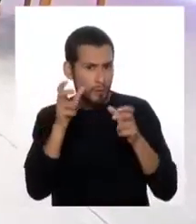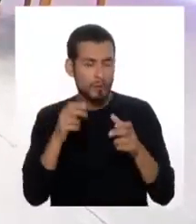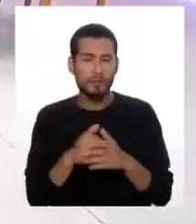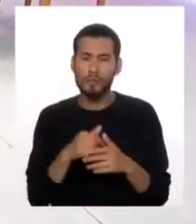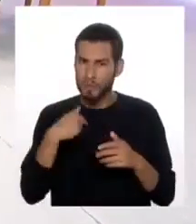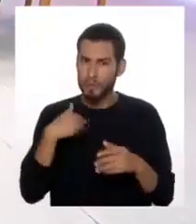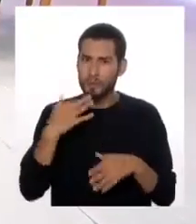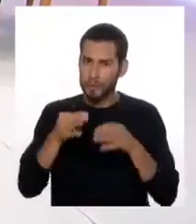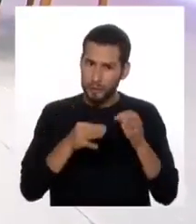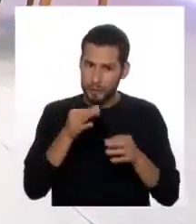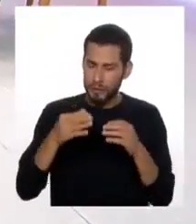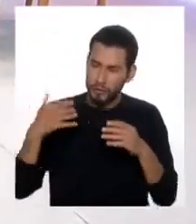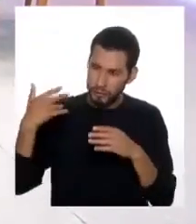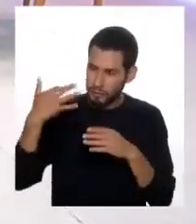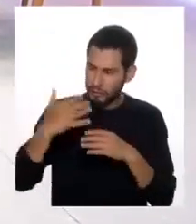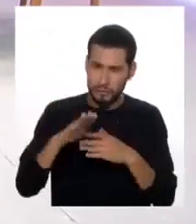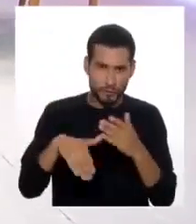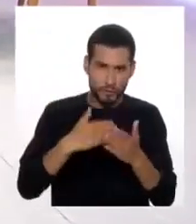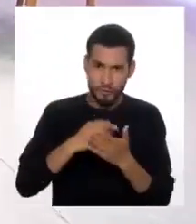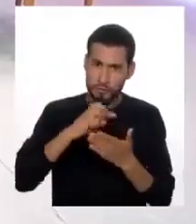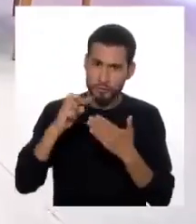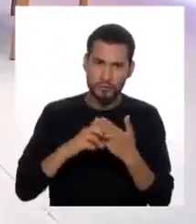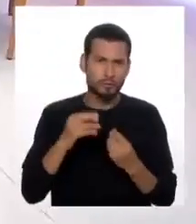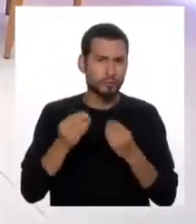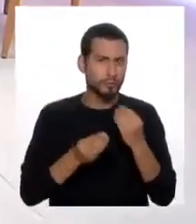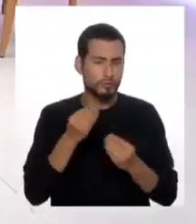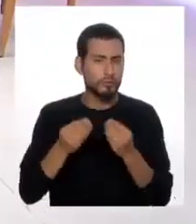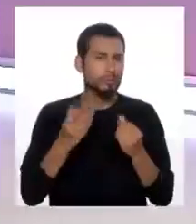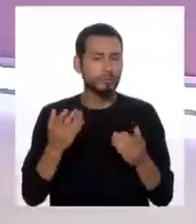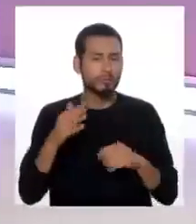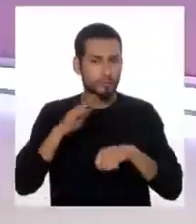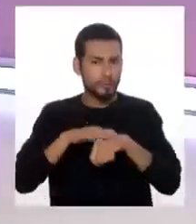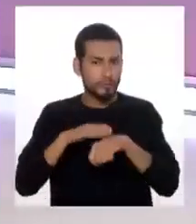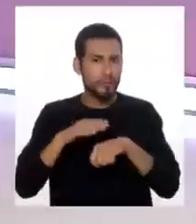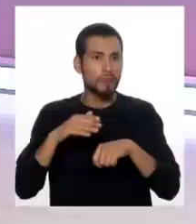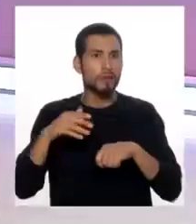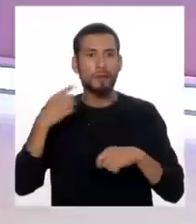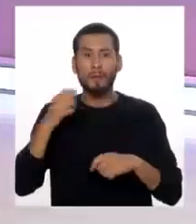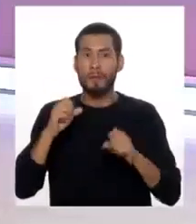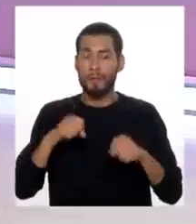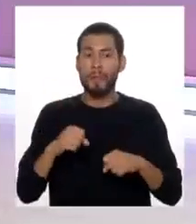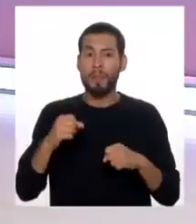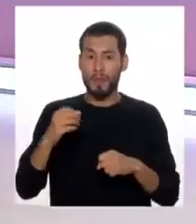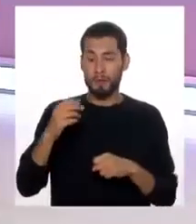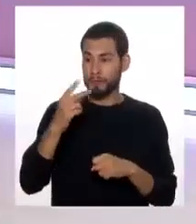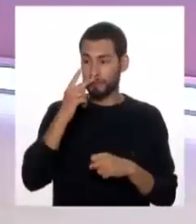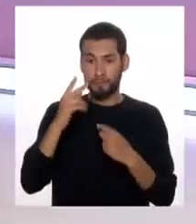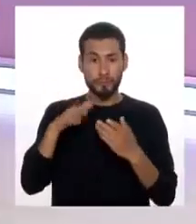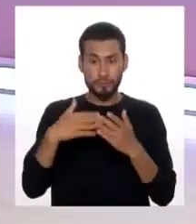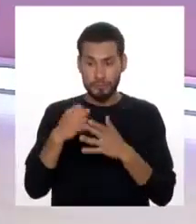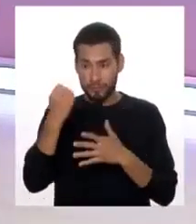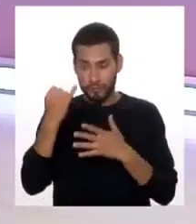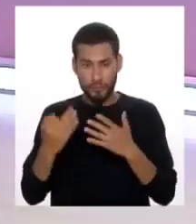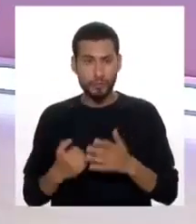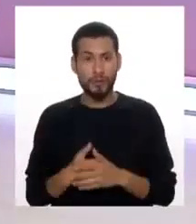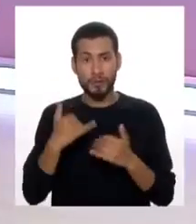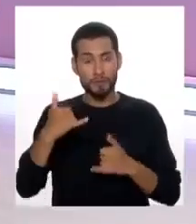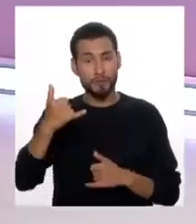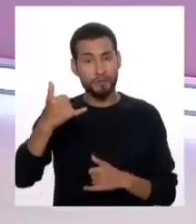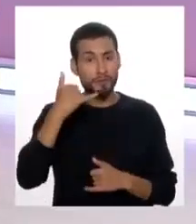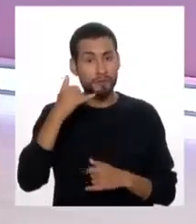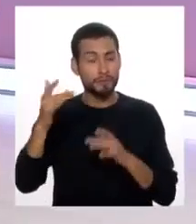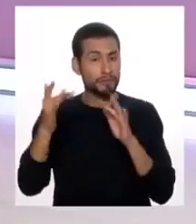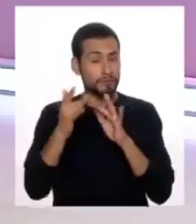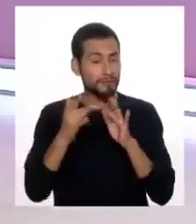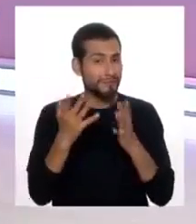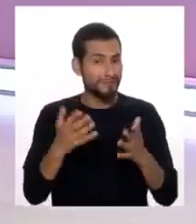las pautas durante todo el programa de cómo alertarnos para ver estos signos. Y vamos a llamar a nuestros